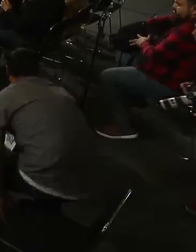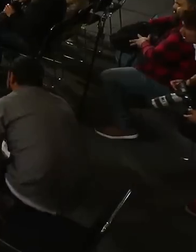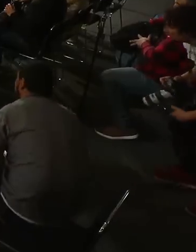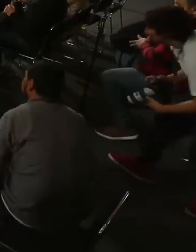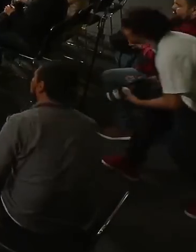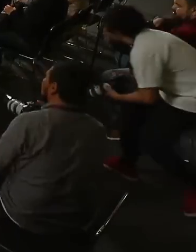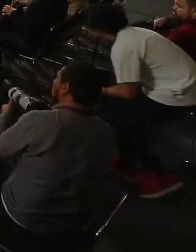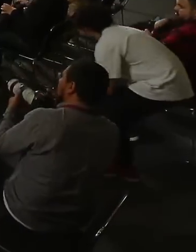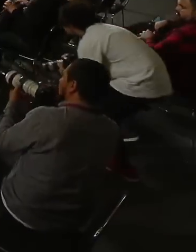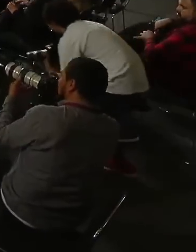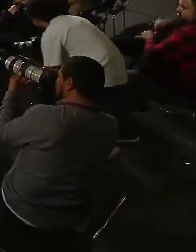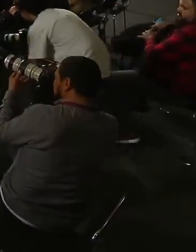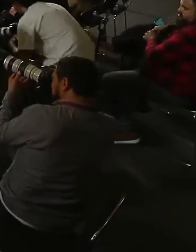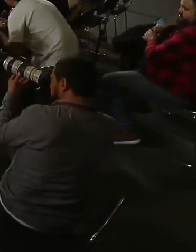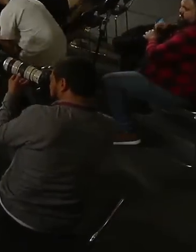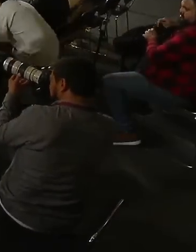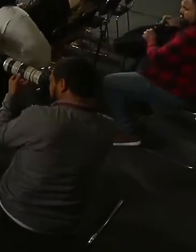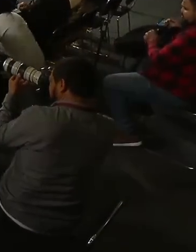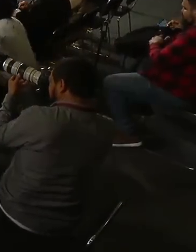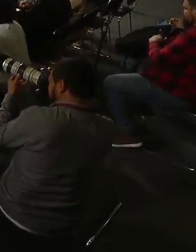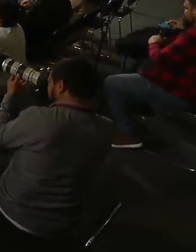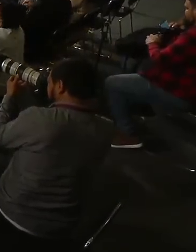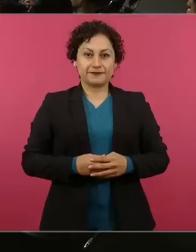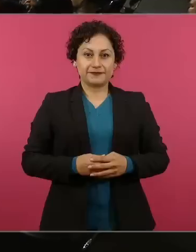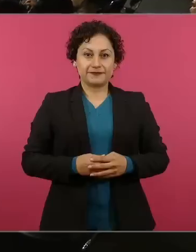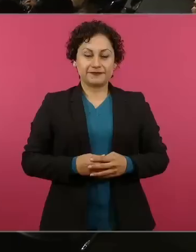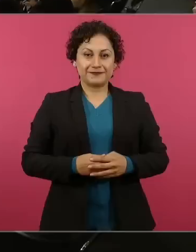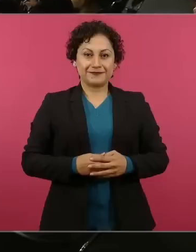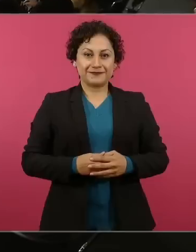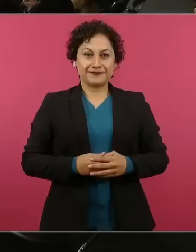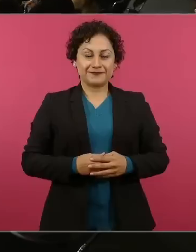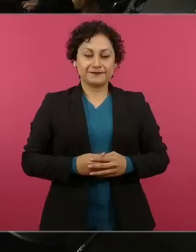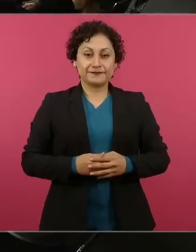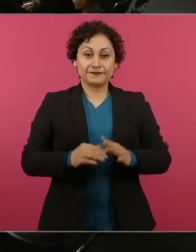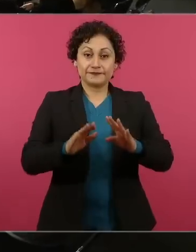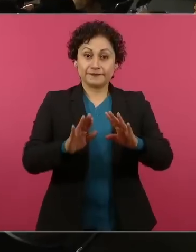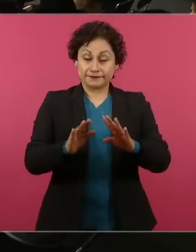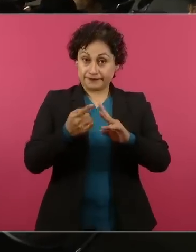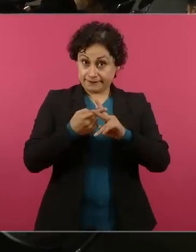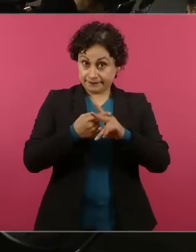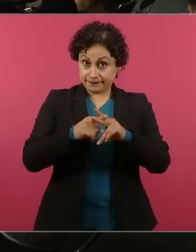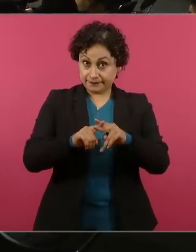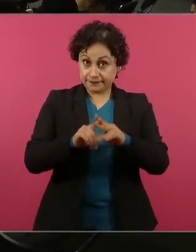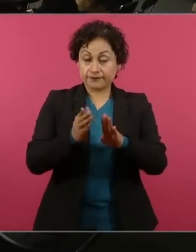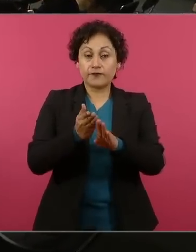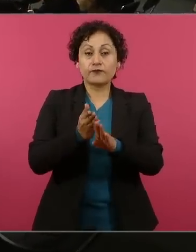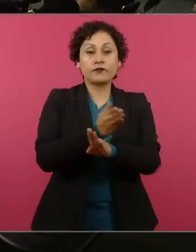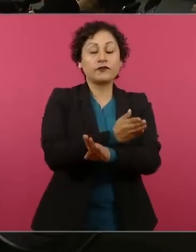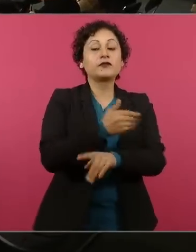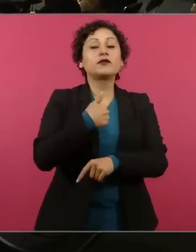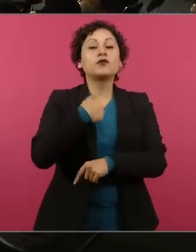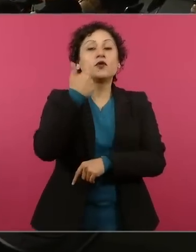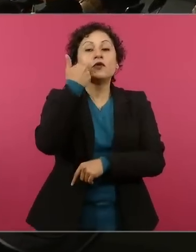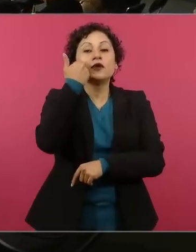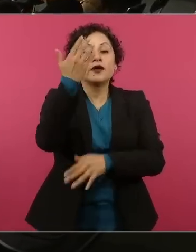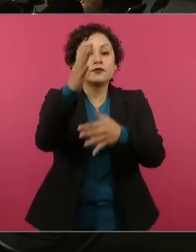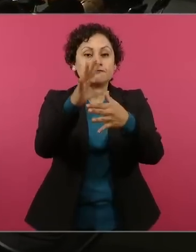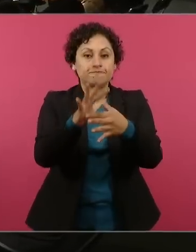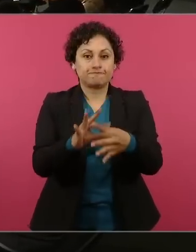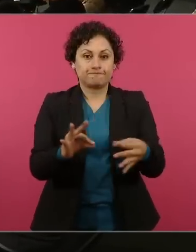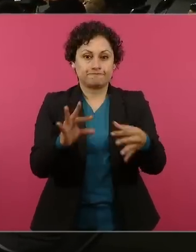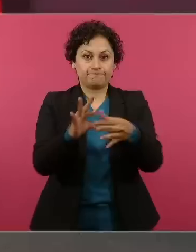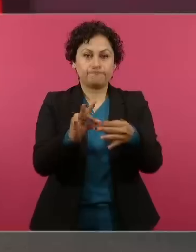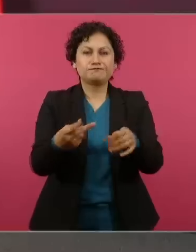Antes de iniciar, quiero aclarar lo de